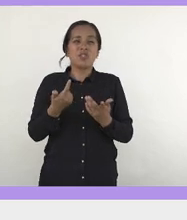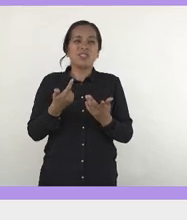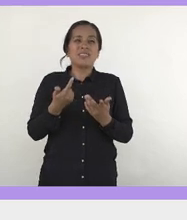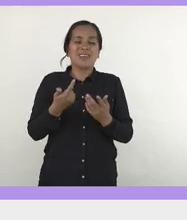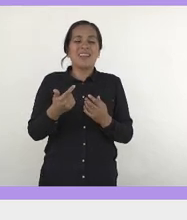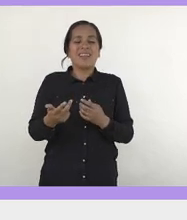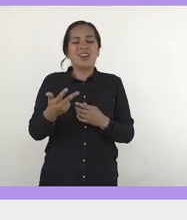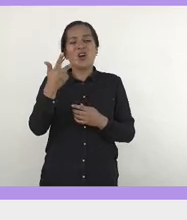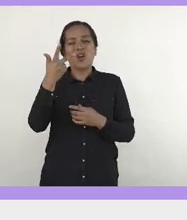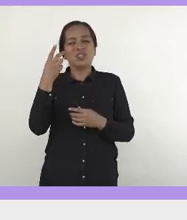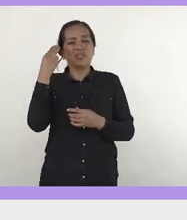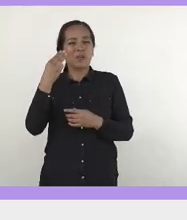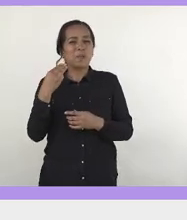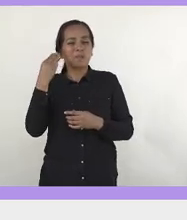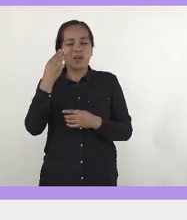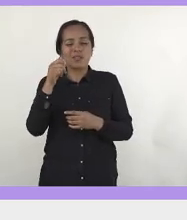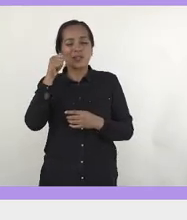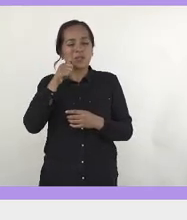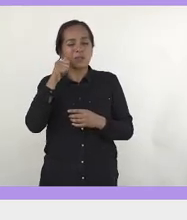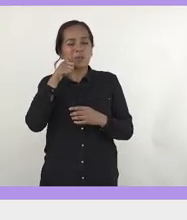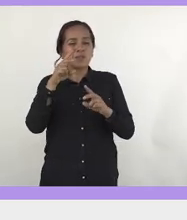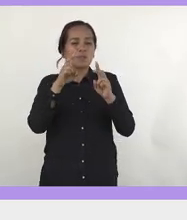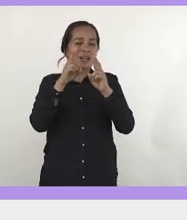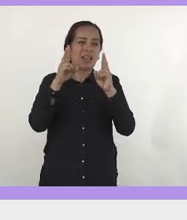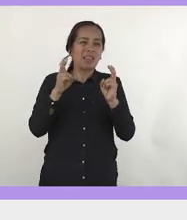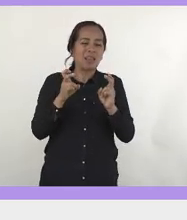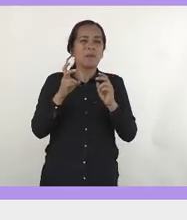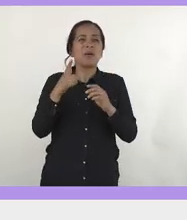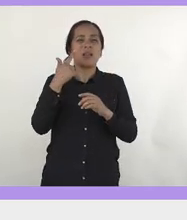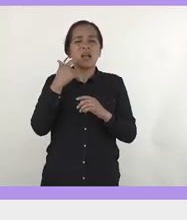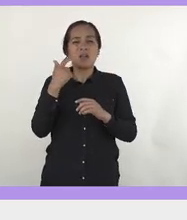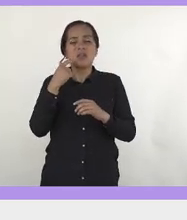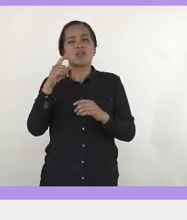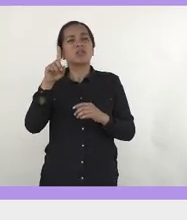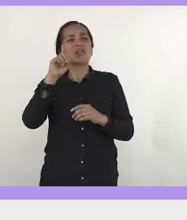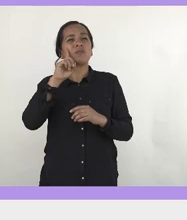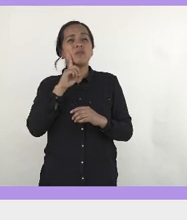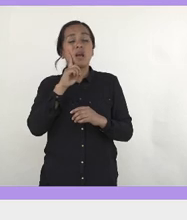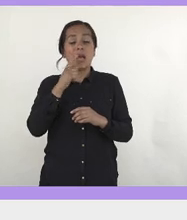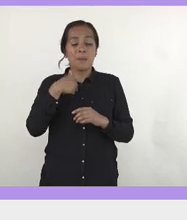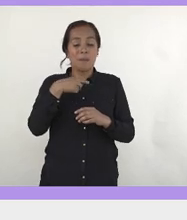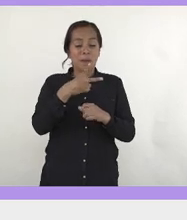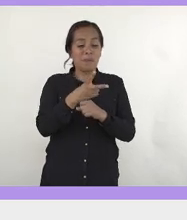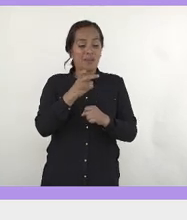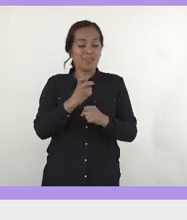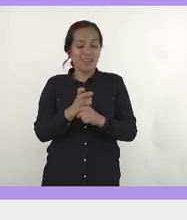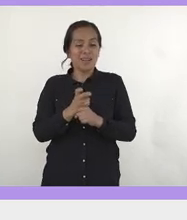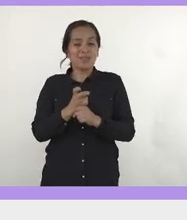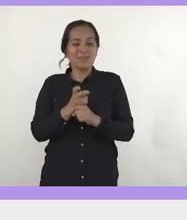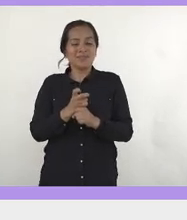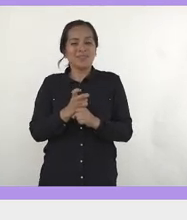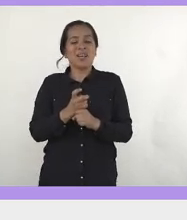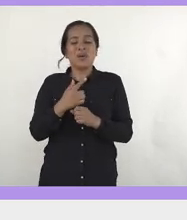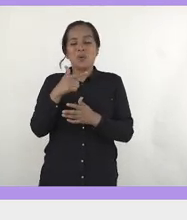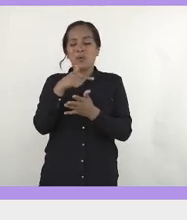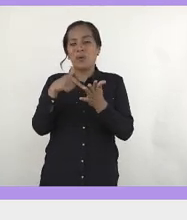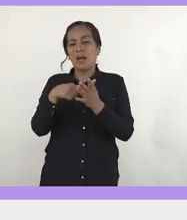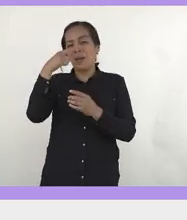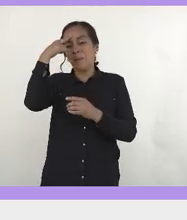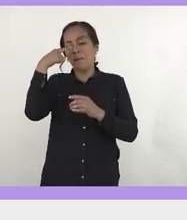deberíamos de este tema. Me invitaron a un foro a hablar sobre construcción de paz y cómo la colectividad